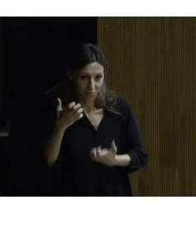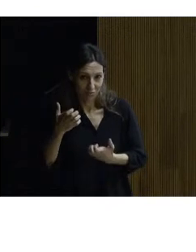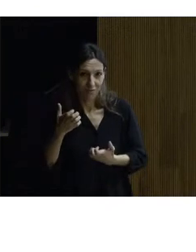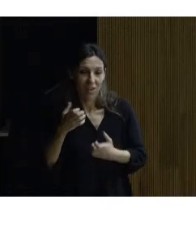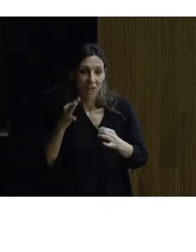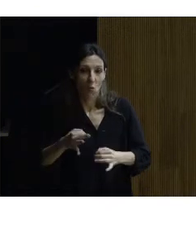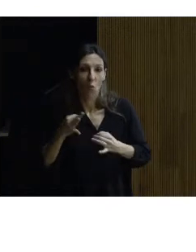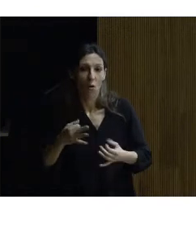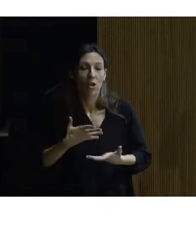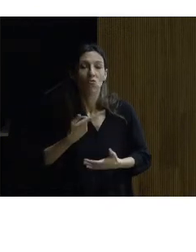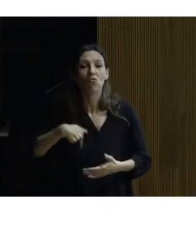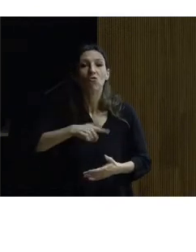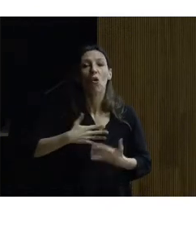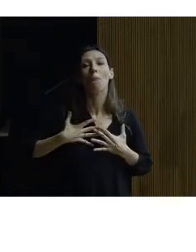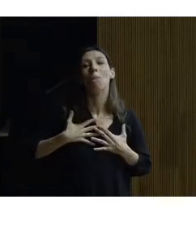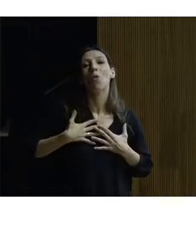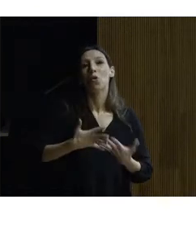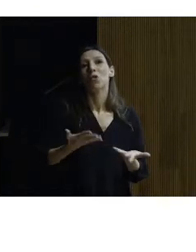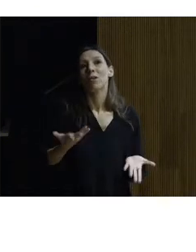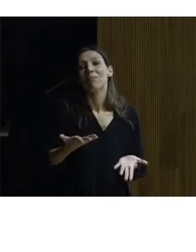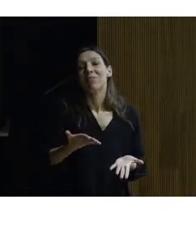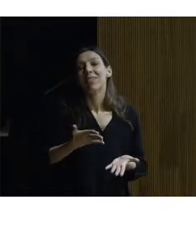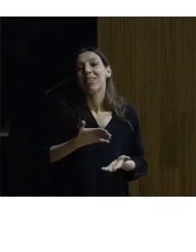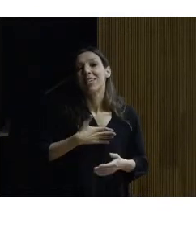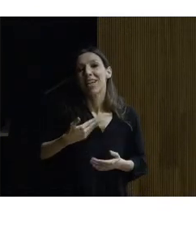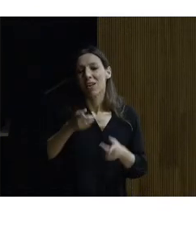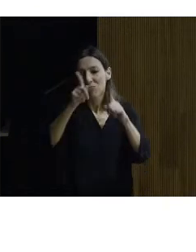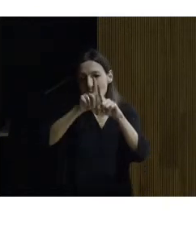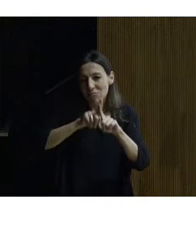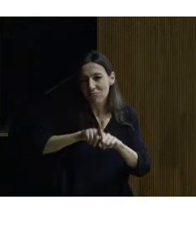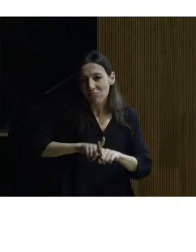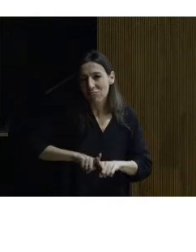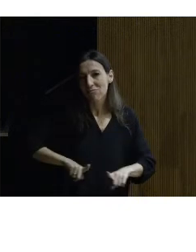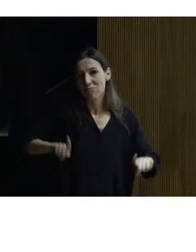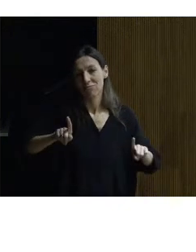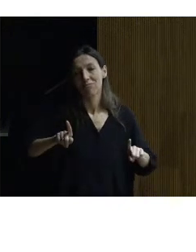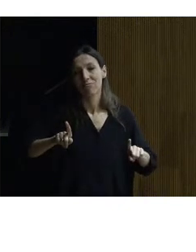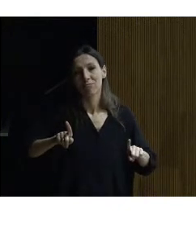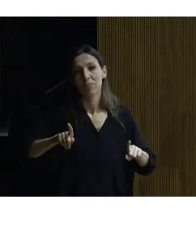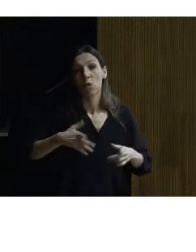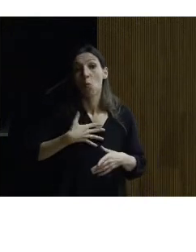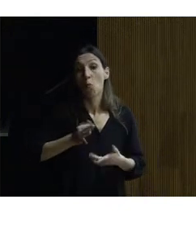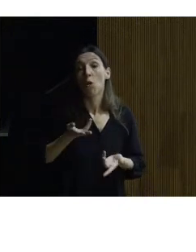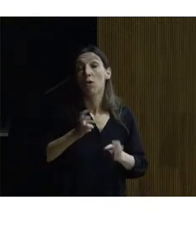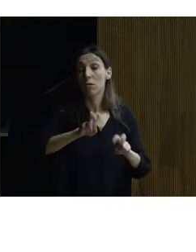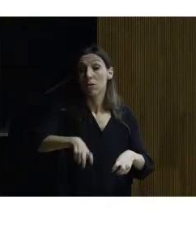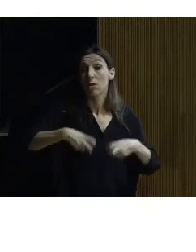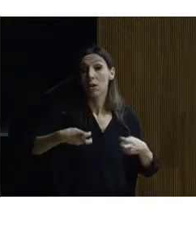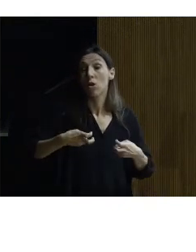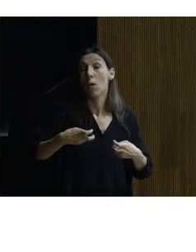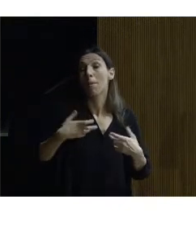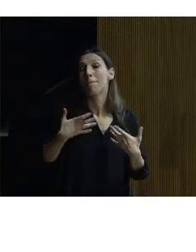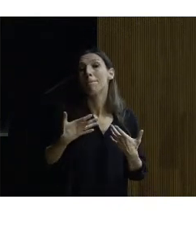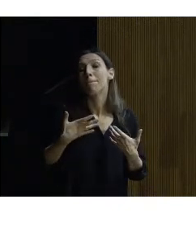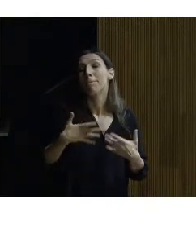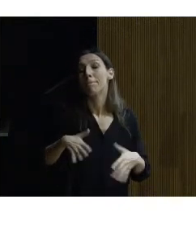para la intervención pase lo más desapercibido posible eso nos parece que se puede identificar por una persona con discapacidad pero que pase